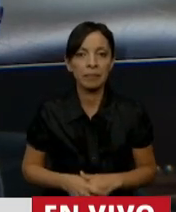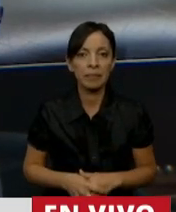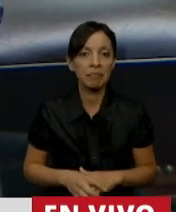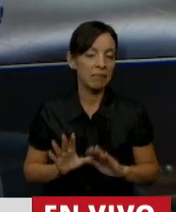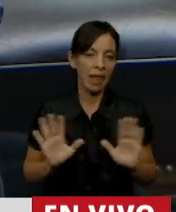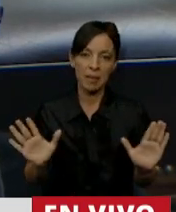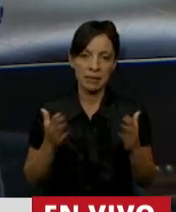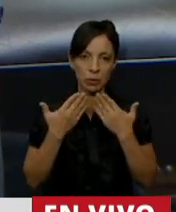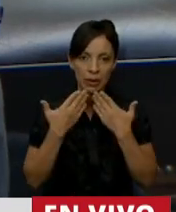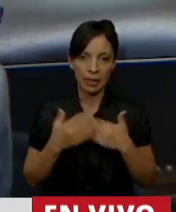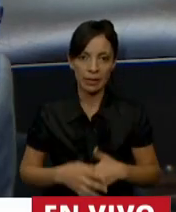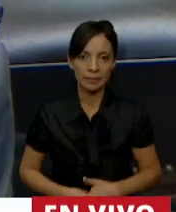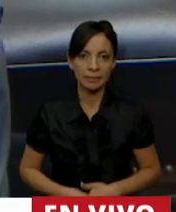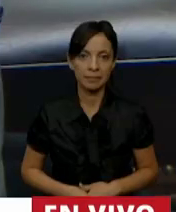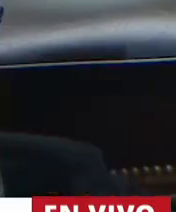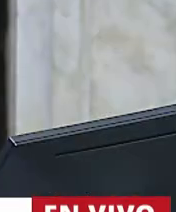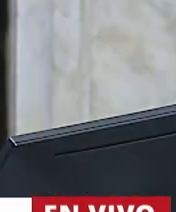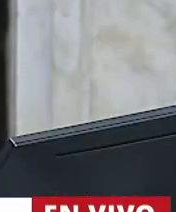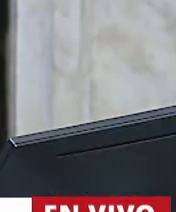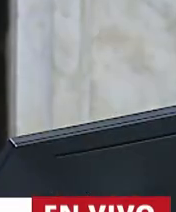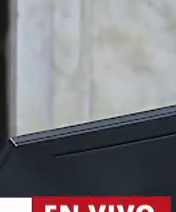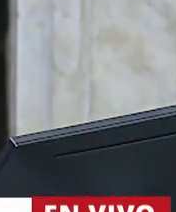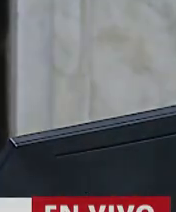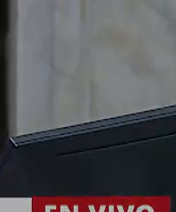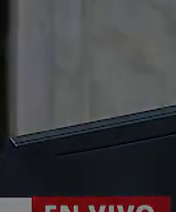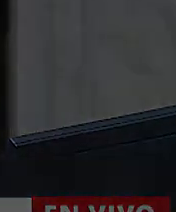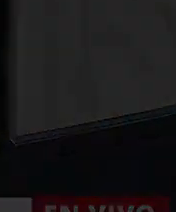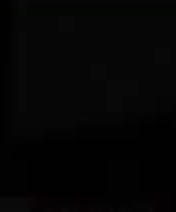nada más. Gracias, señor Presidente. Gracias, diputado Fernando Iglesias.